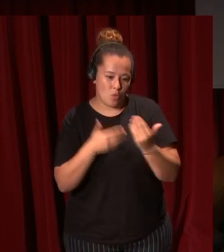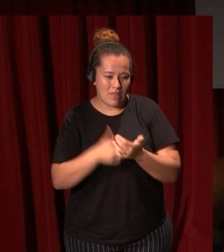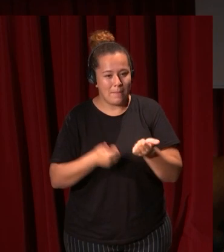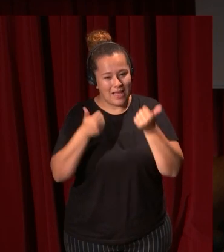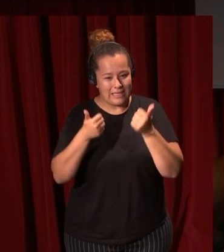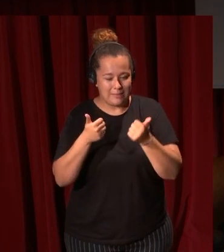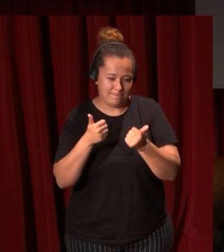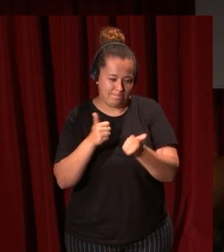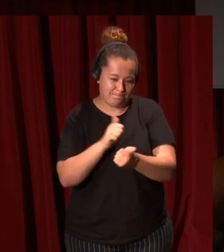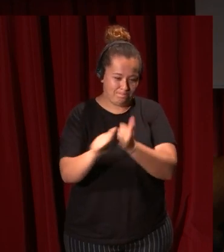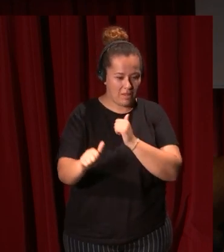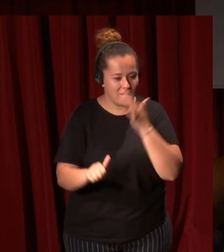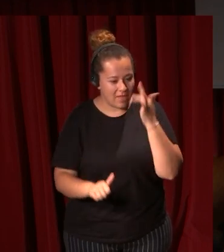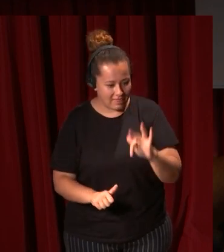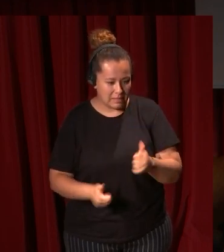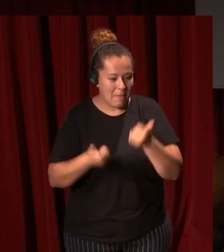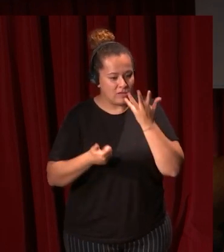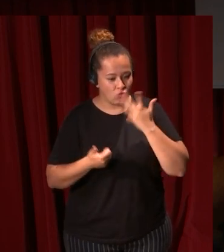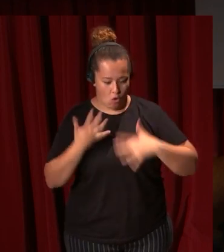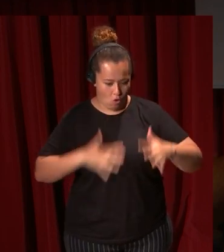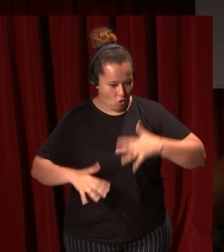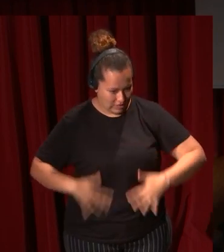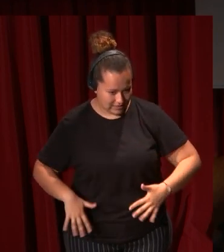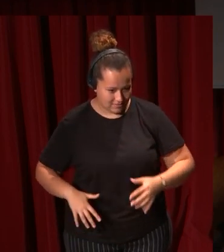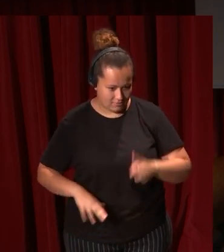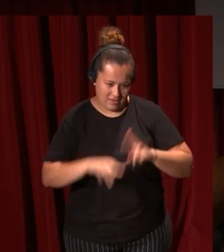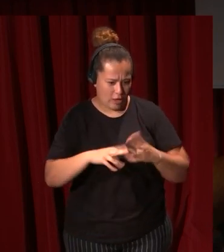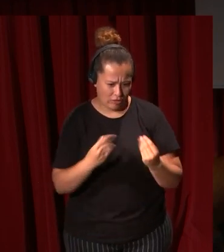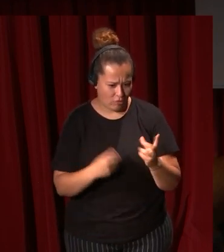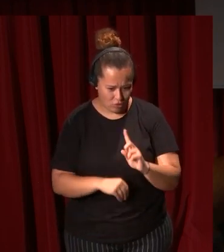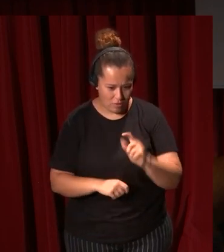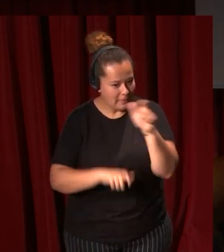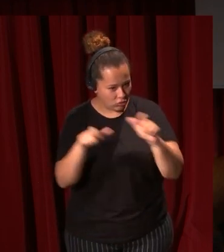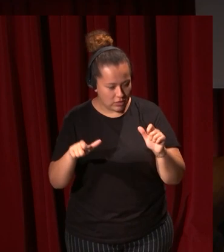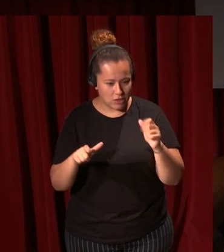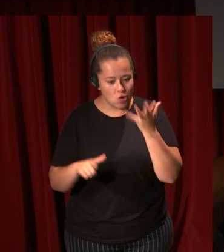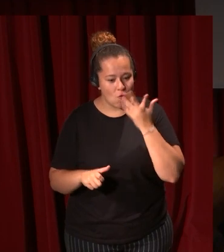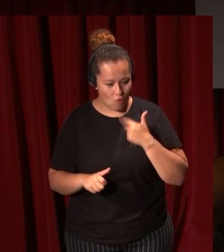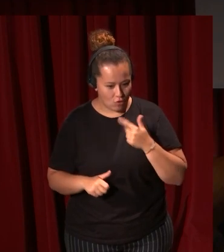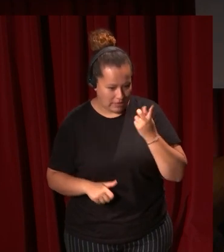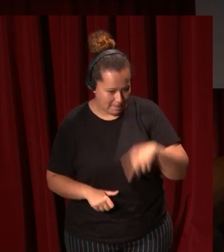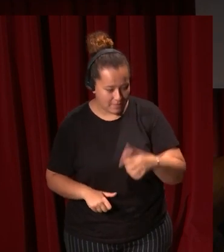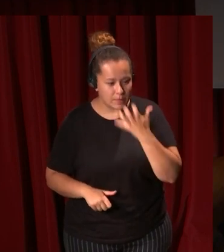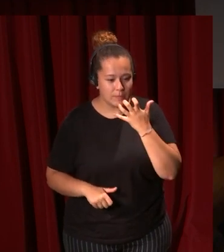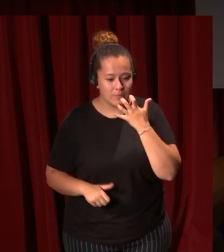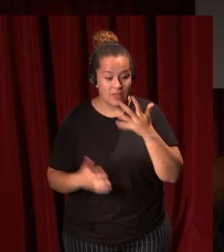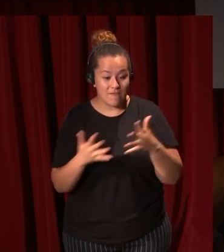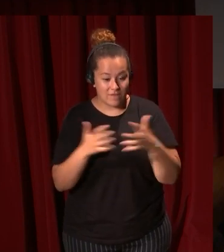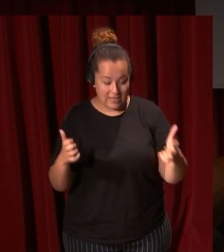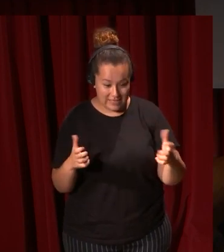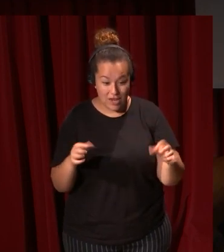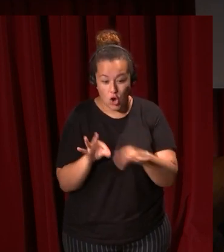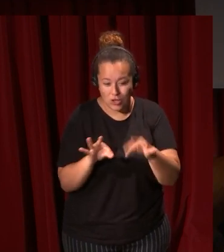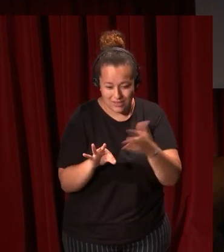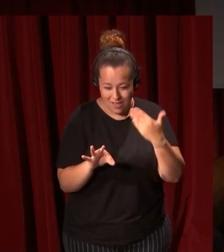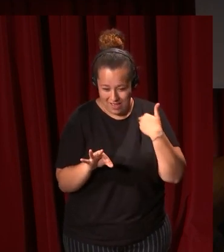francesa empieza a entrar más color en la vestimenta europea se viste con color la gente también en la frase de Castiglione del cortesano que